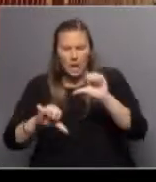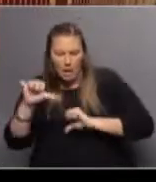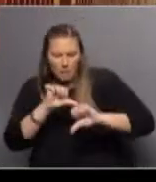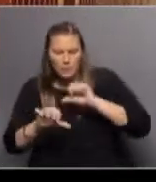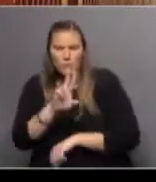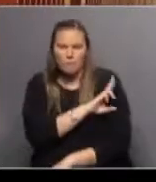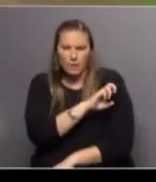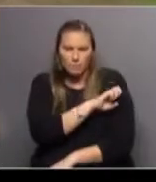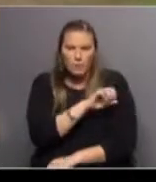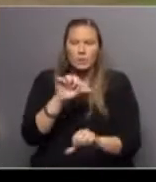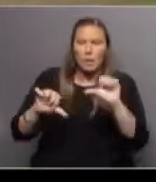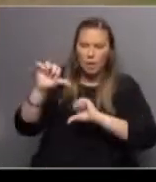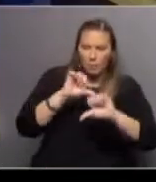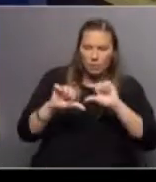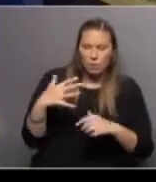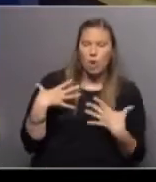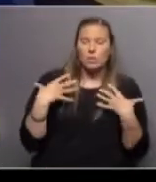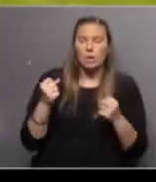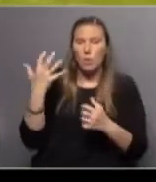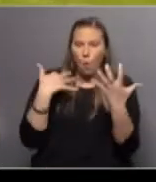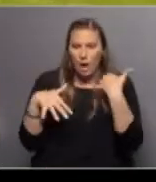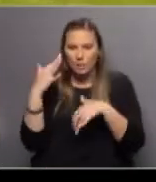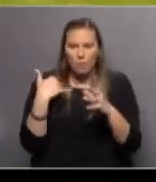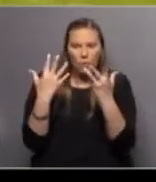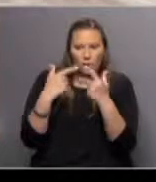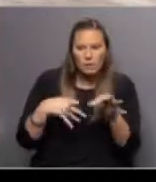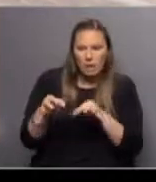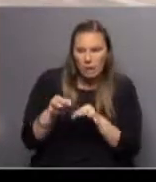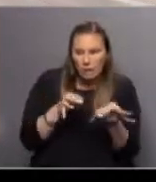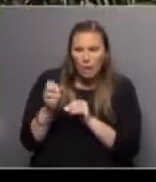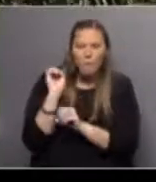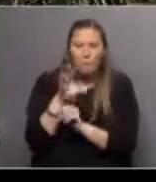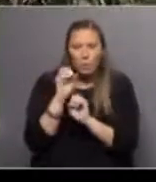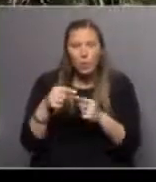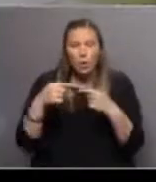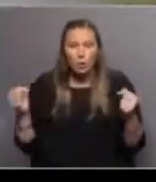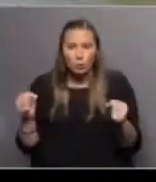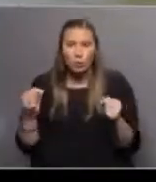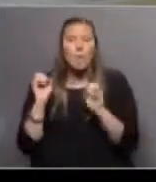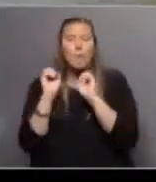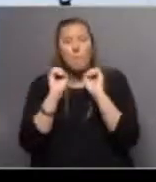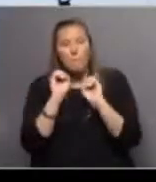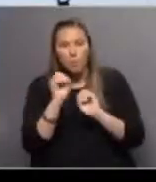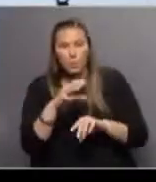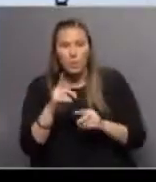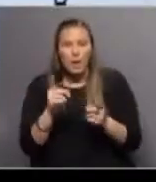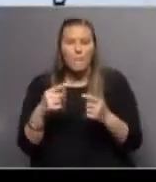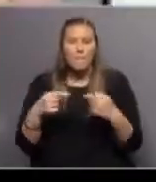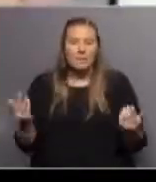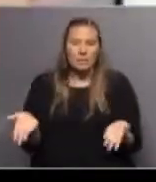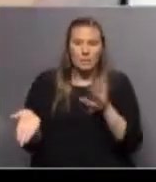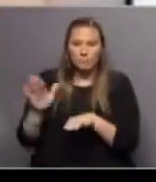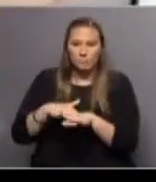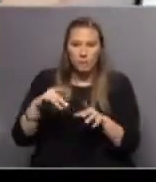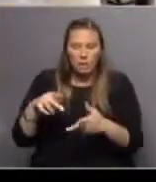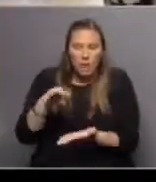farmacéuticos, laboratorios de salud animal, operadores logísticos, proveedores de materias primas, proveedores de material de empaque, estudios de